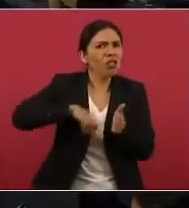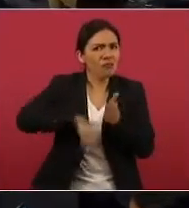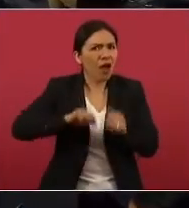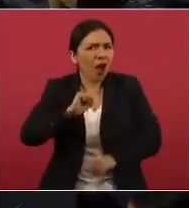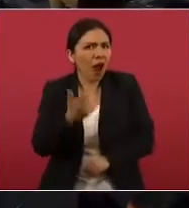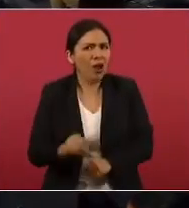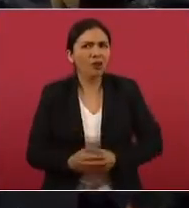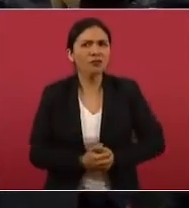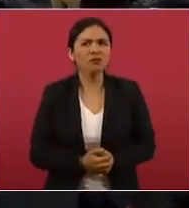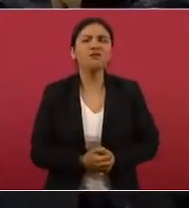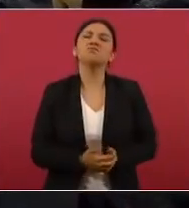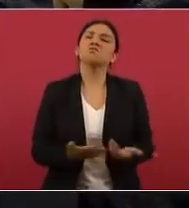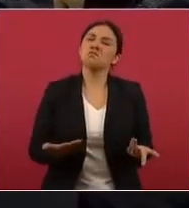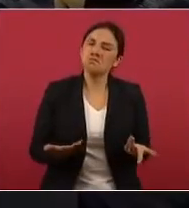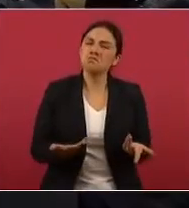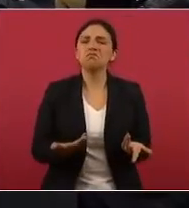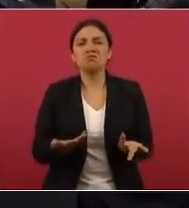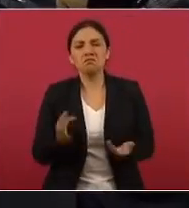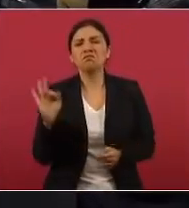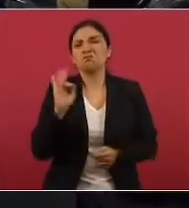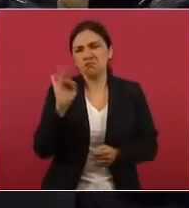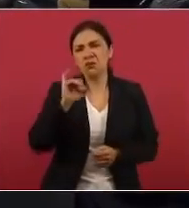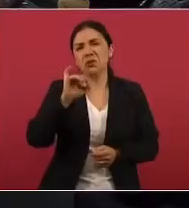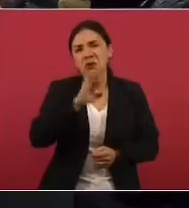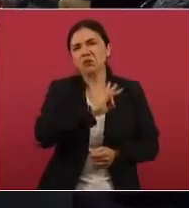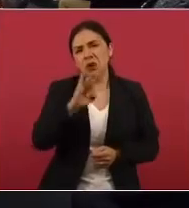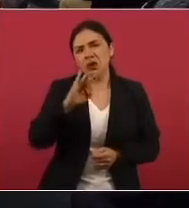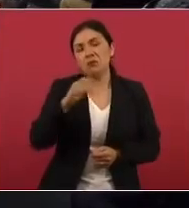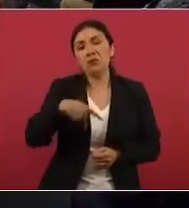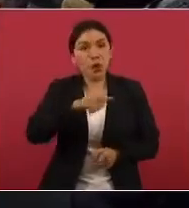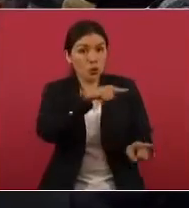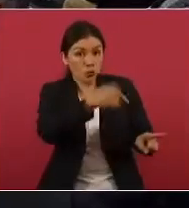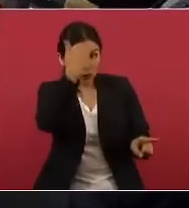Sí, puede haber, pero tú tienes más información sobre eso.